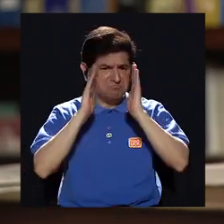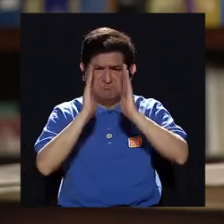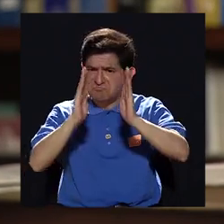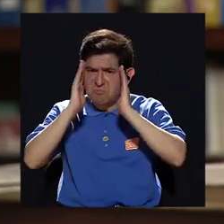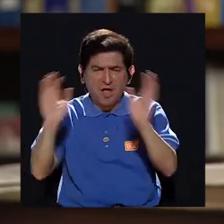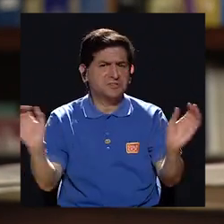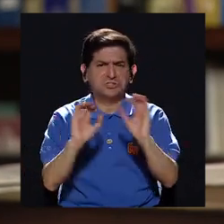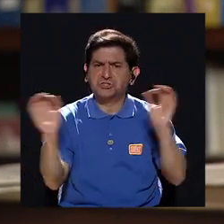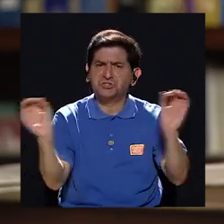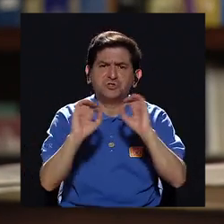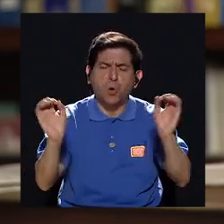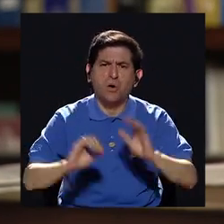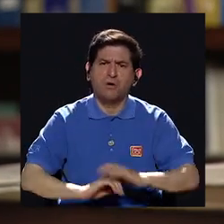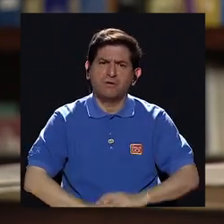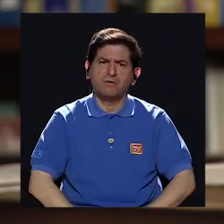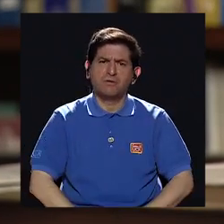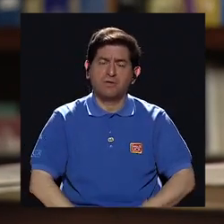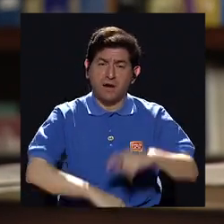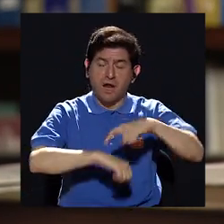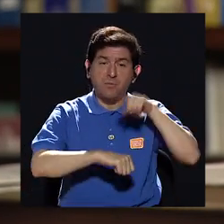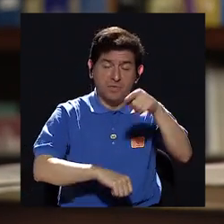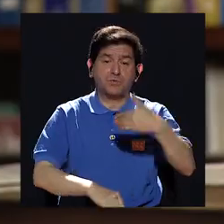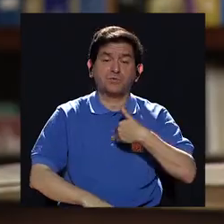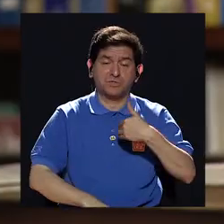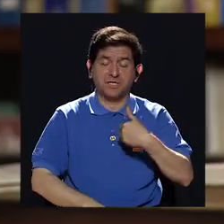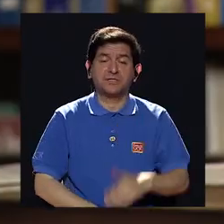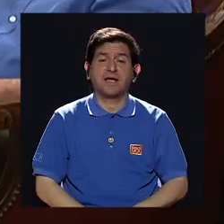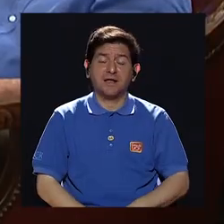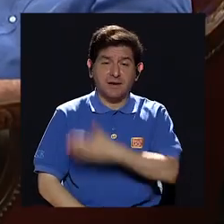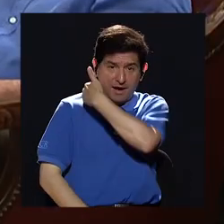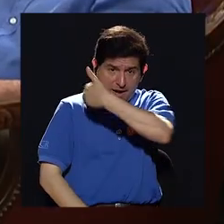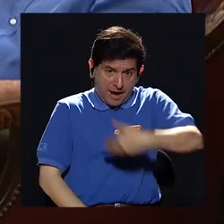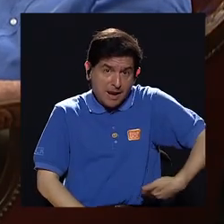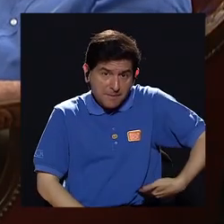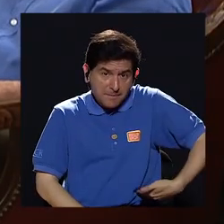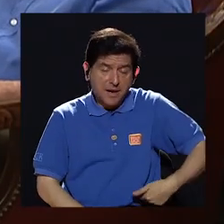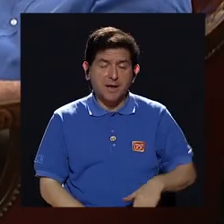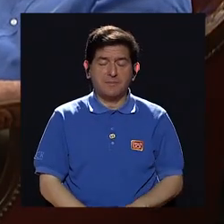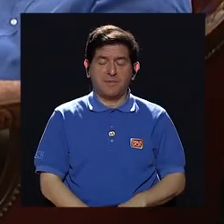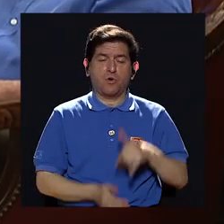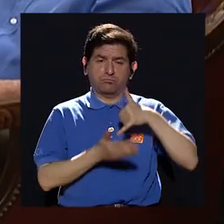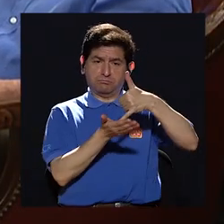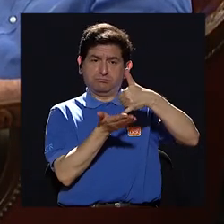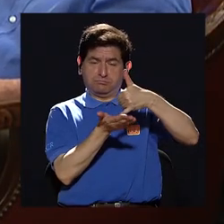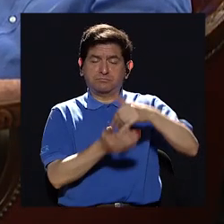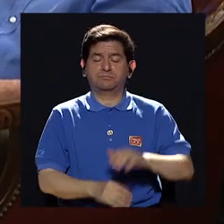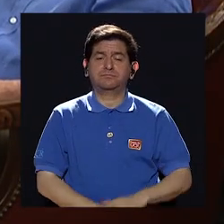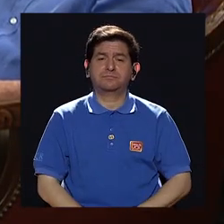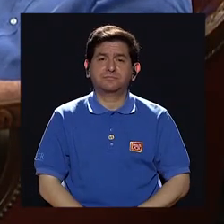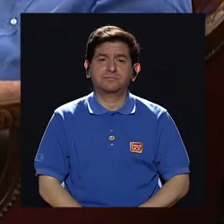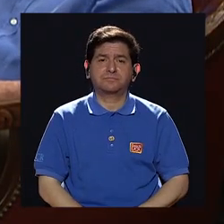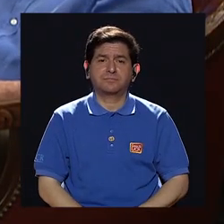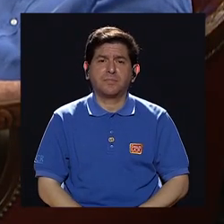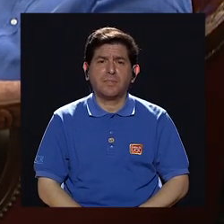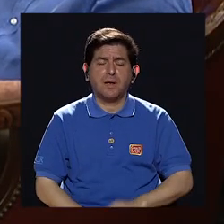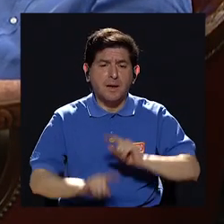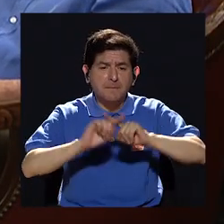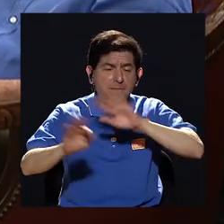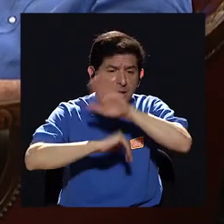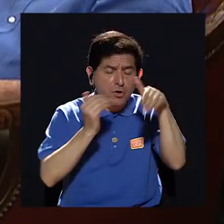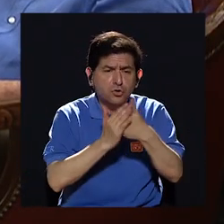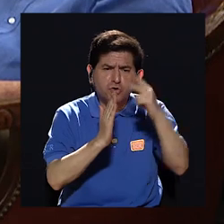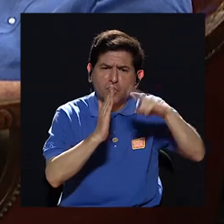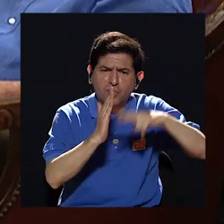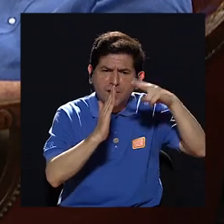cobertura el día que usted recibe el premio Nobel. ¿Usted sintió un respaldo posterior? Porque todas las